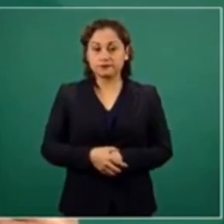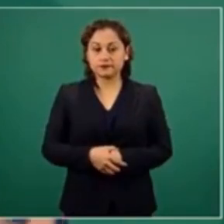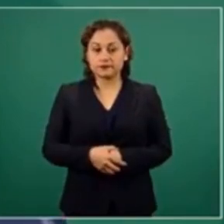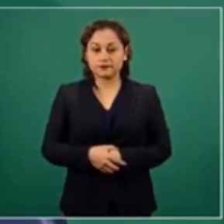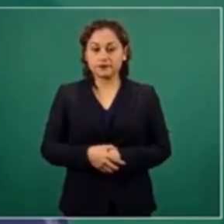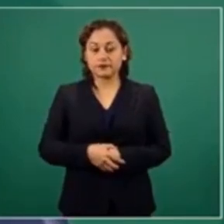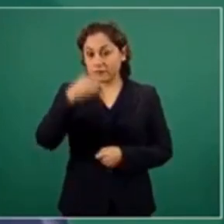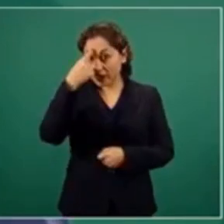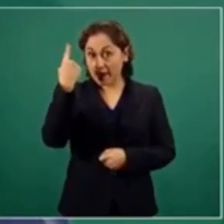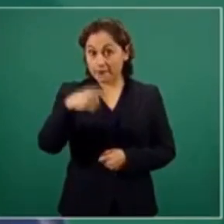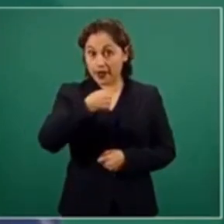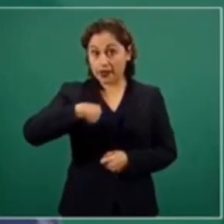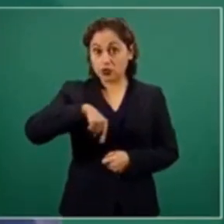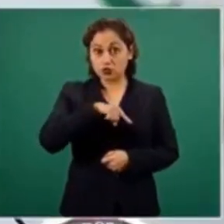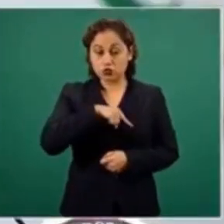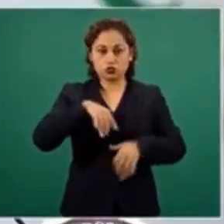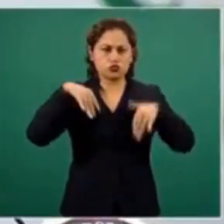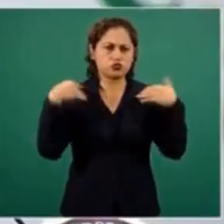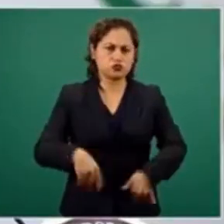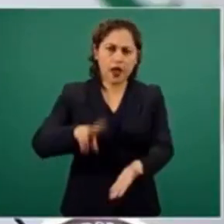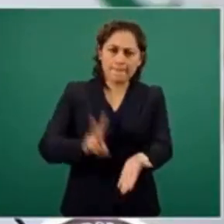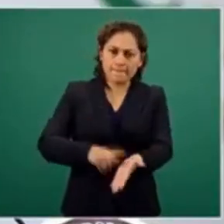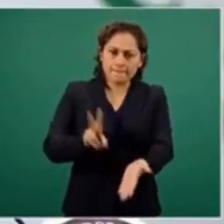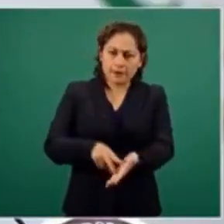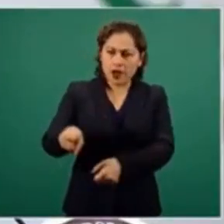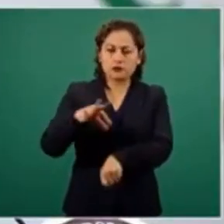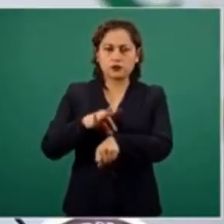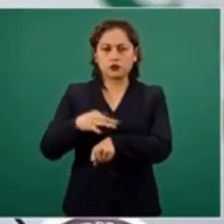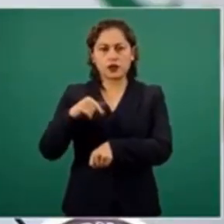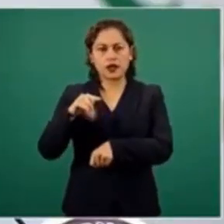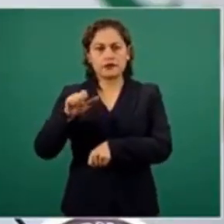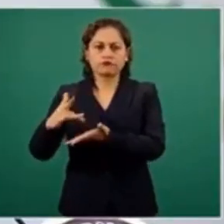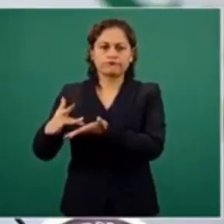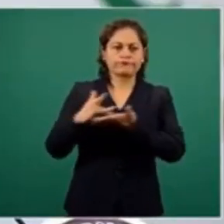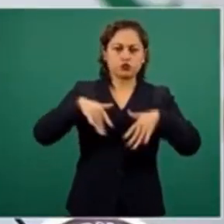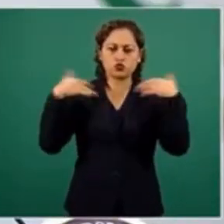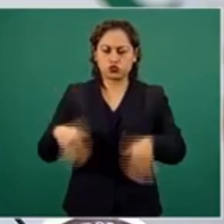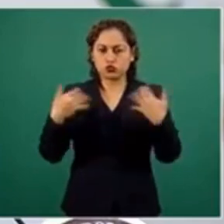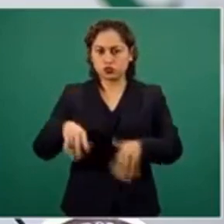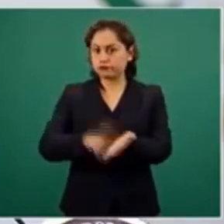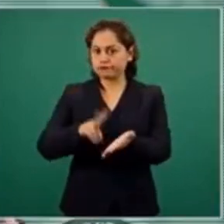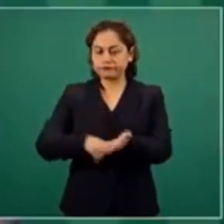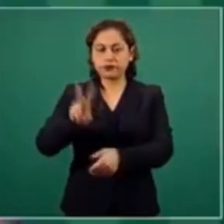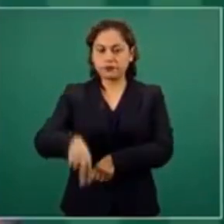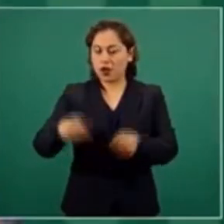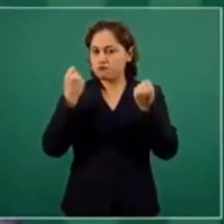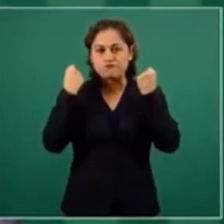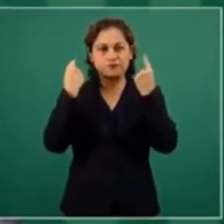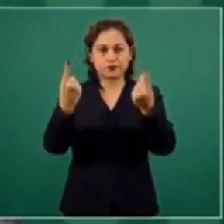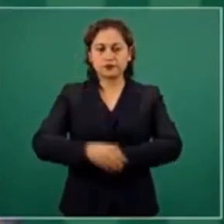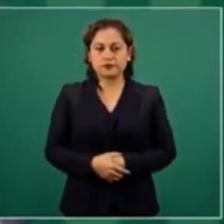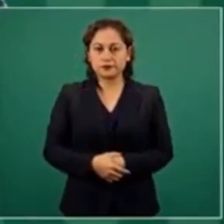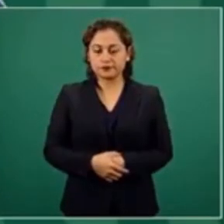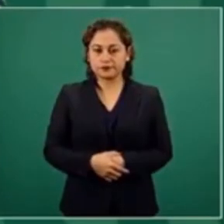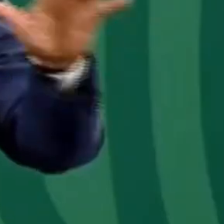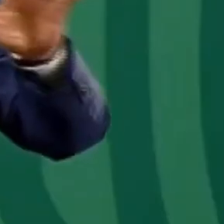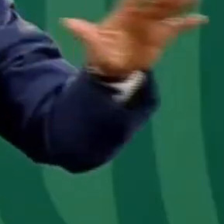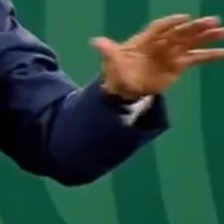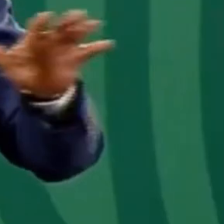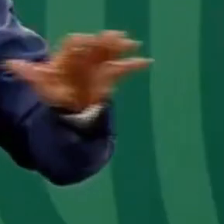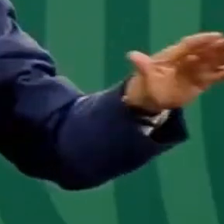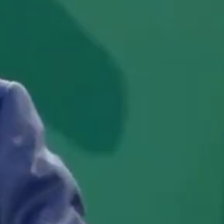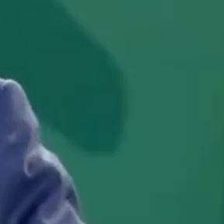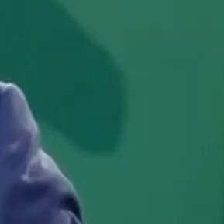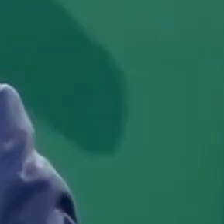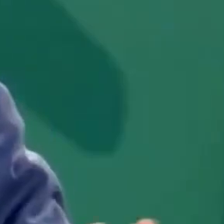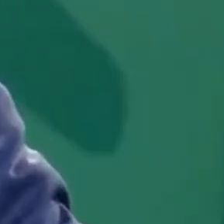Para nosotros ha sido de mucha ayuda la participación del doctor Hugo López-Gatell, ejemplar. No creo que haya un